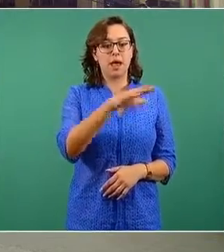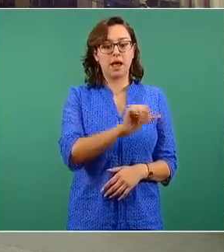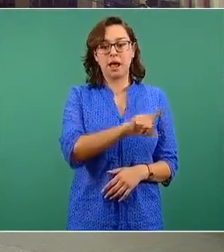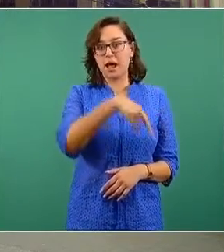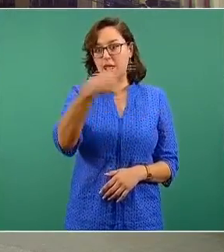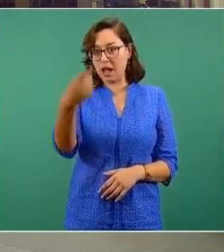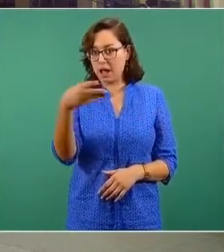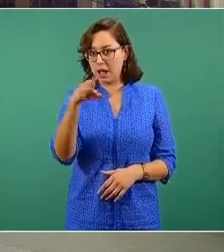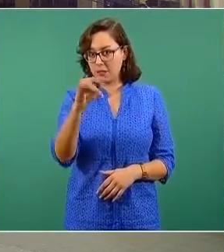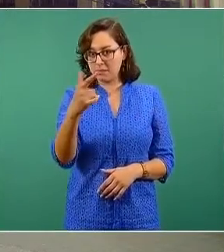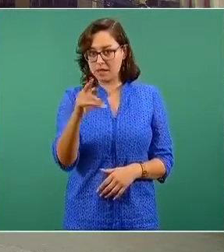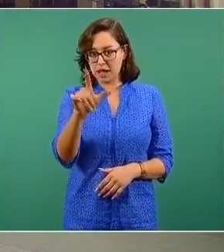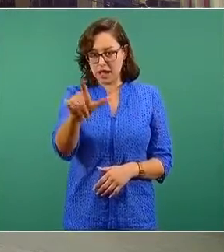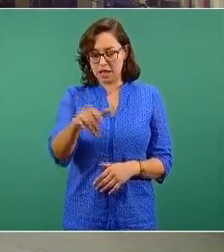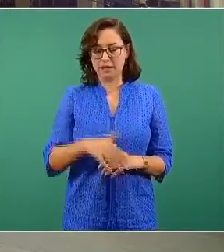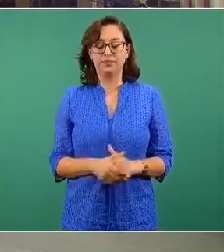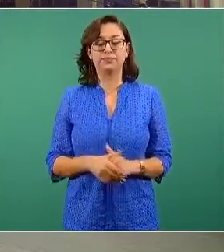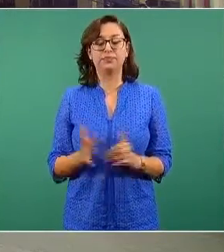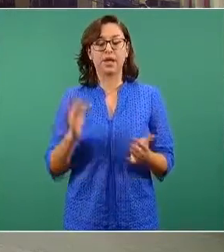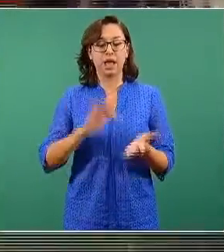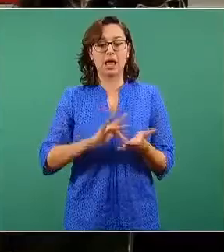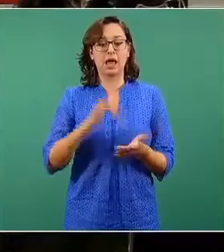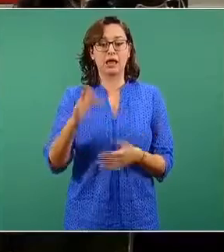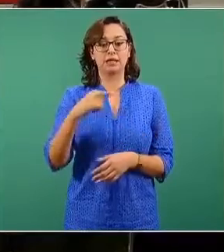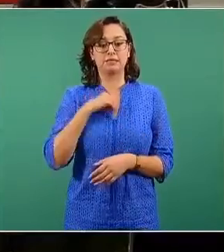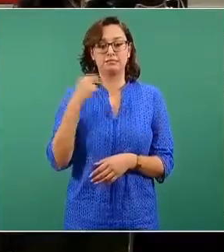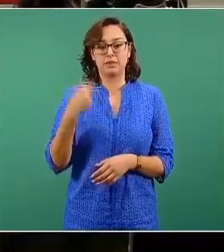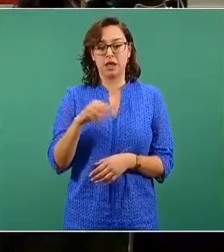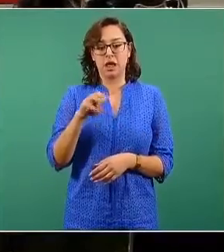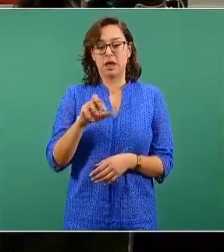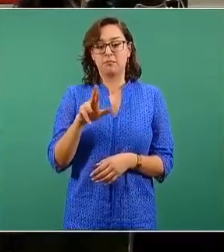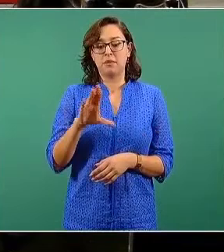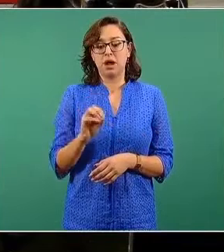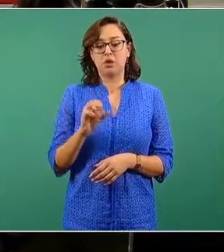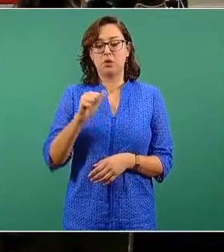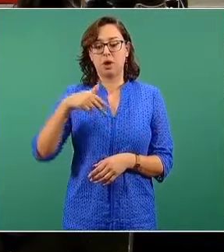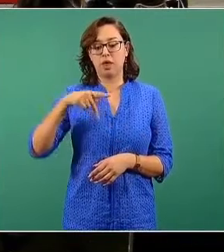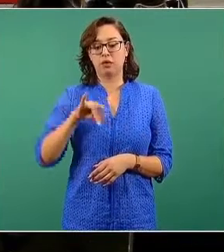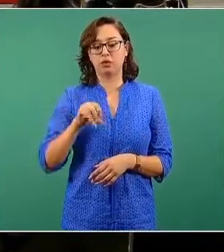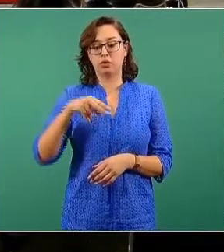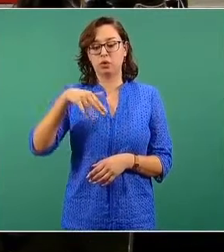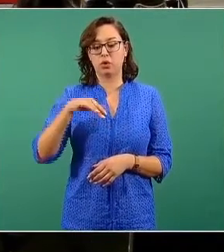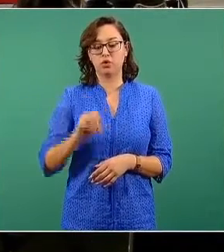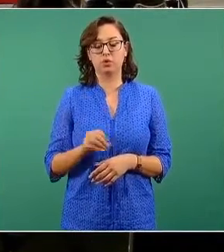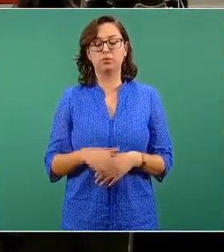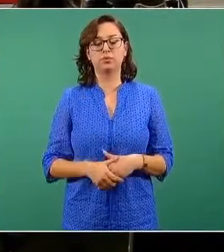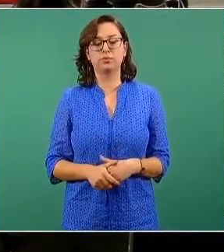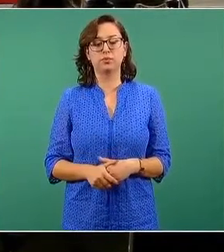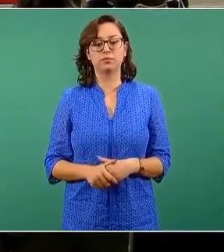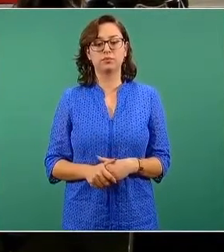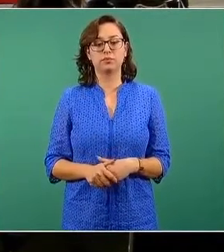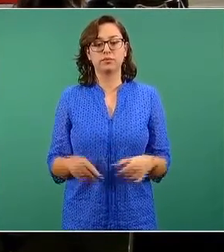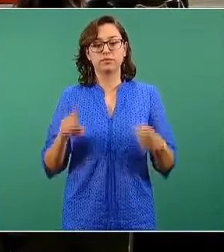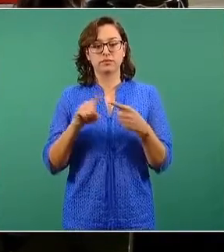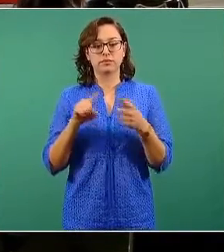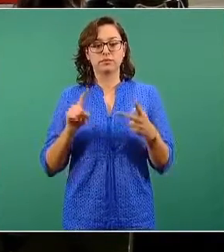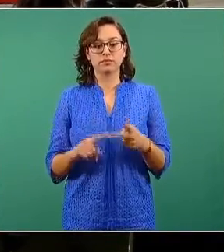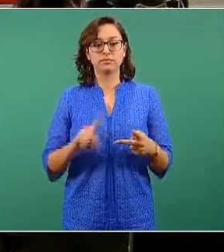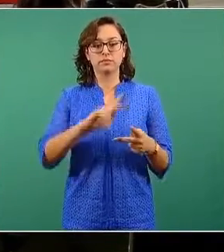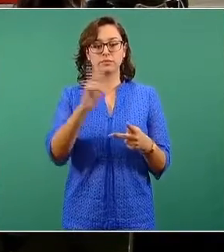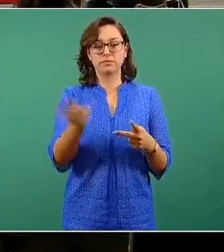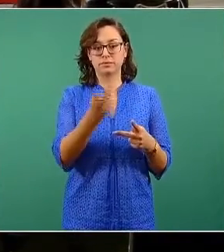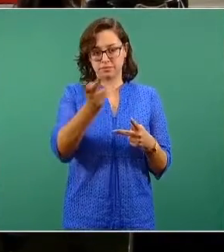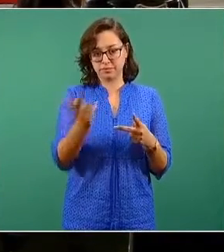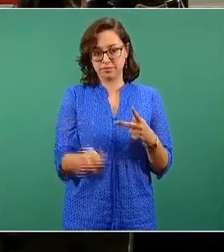Gracias, doctor. Marco Antonio Olvera de la revista Énfasis y del canal de YouTube Marco Olvera Oficial. Dos preguntas, si me lo